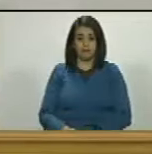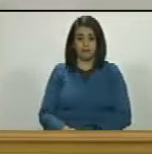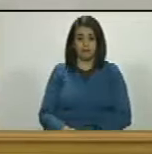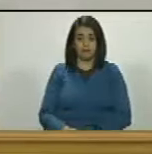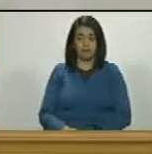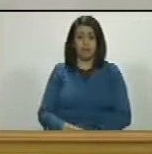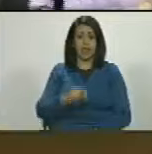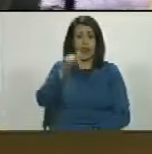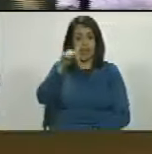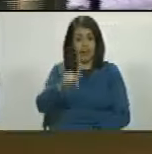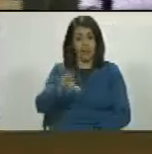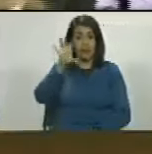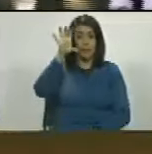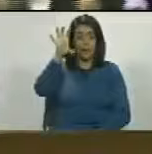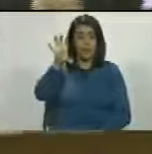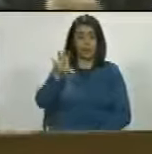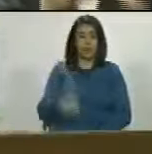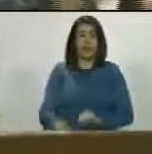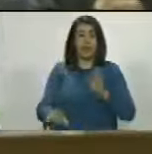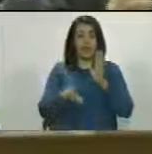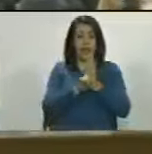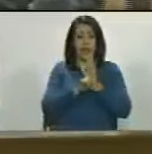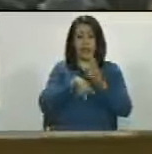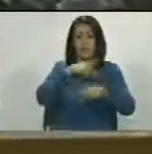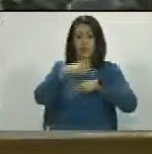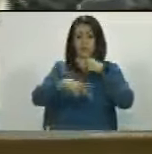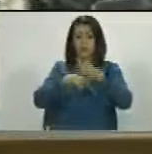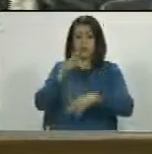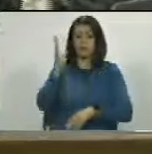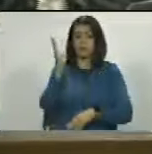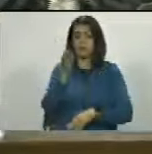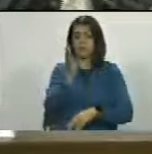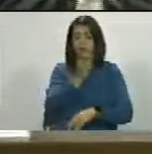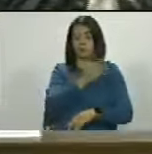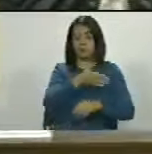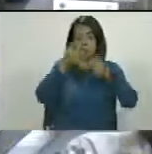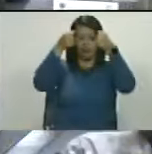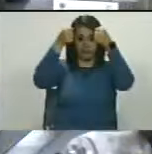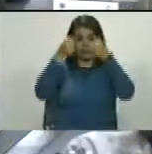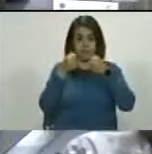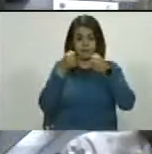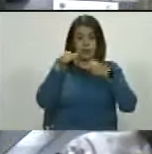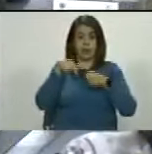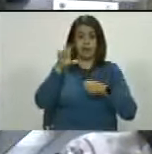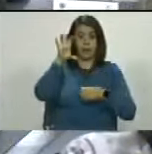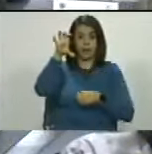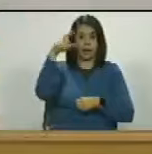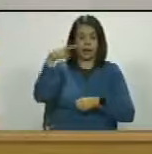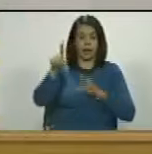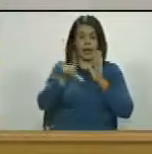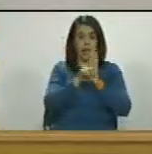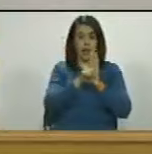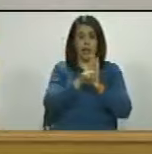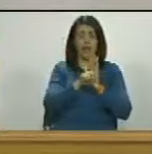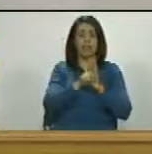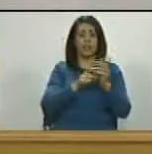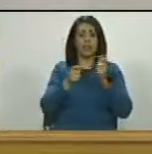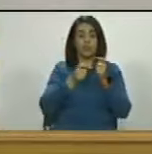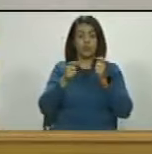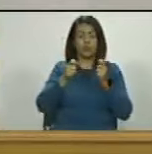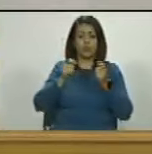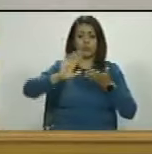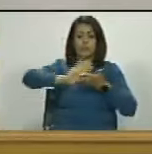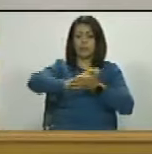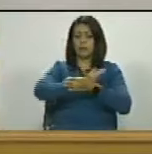que en este país hay un código orgánico procesal penal que en este país hay una ley de extinción de dominio